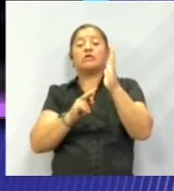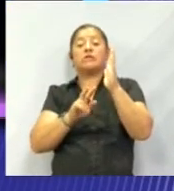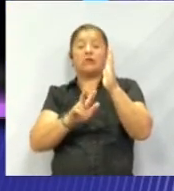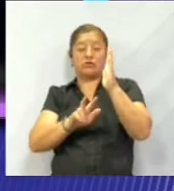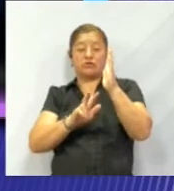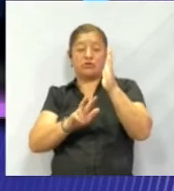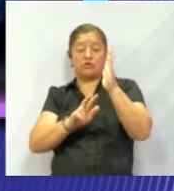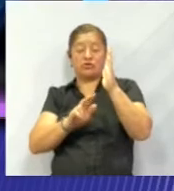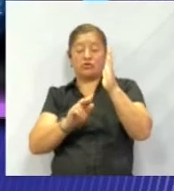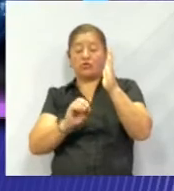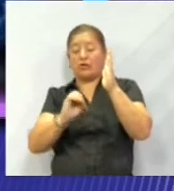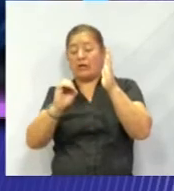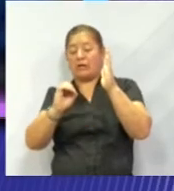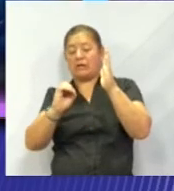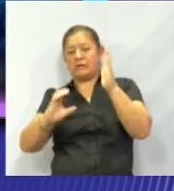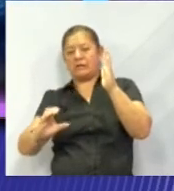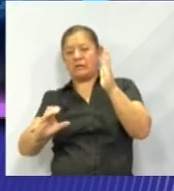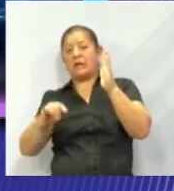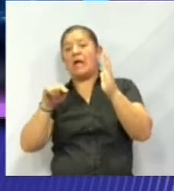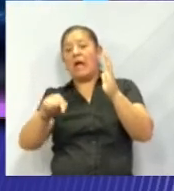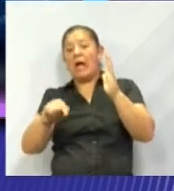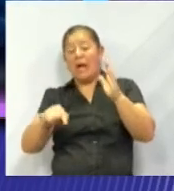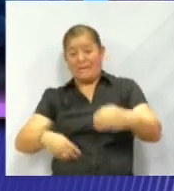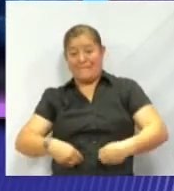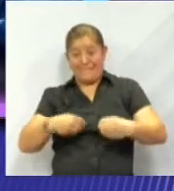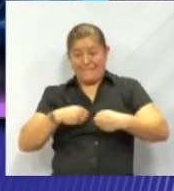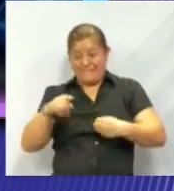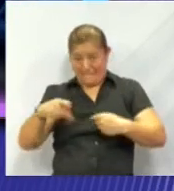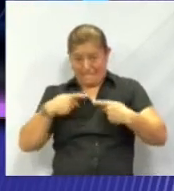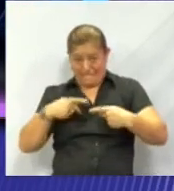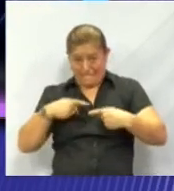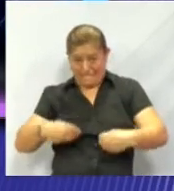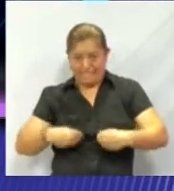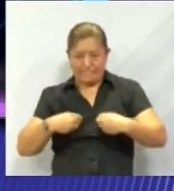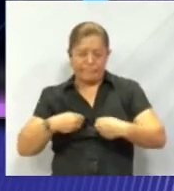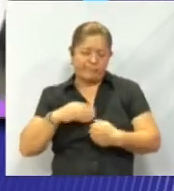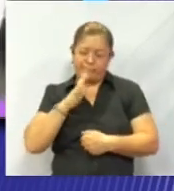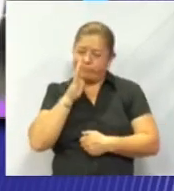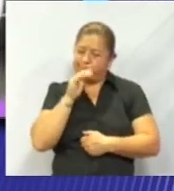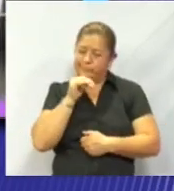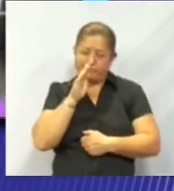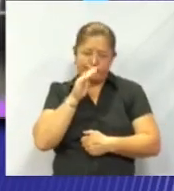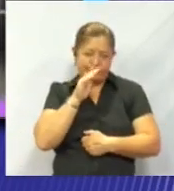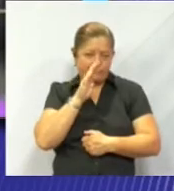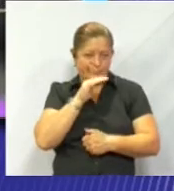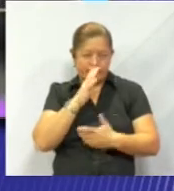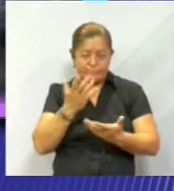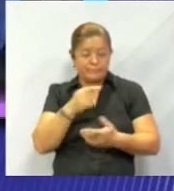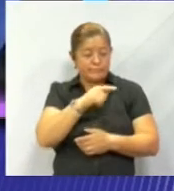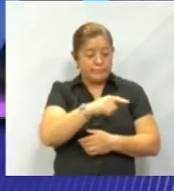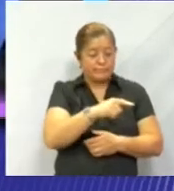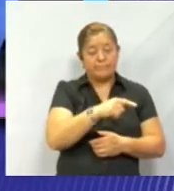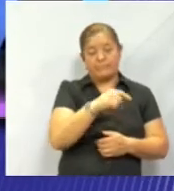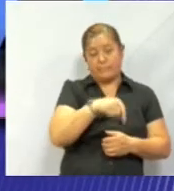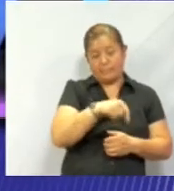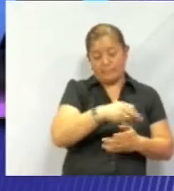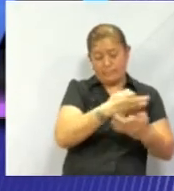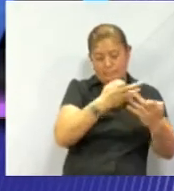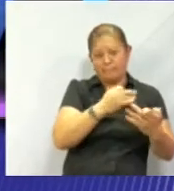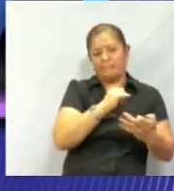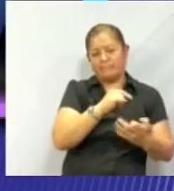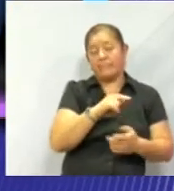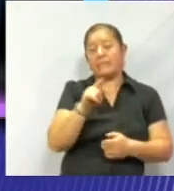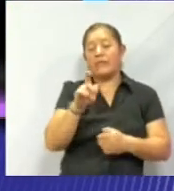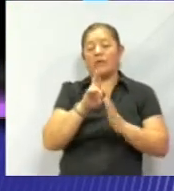sería imposible la vida como la conocemos aquí en la Tierra. Este planeta ha sido visitado solamente por naves